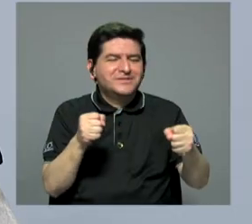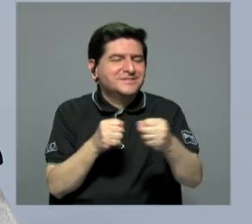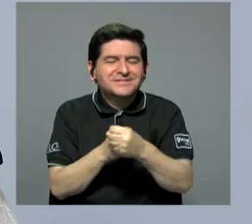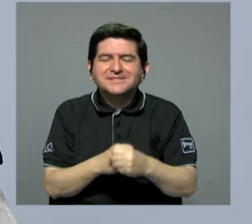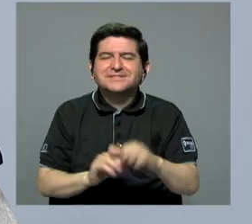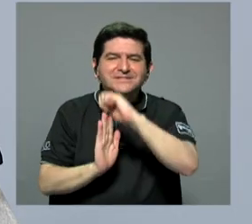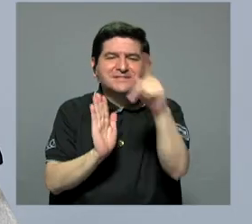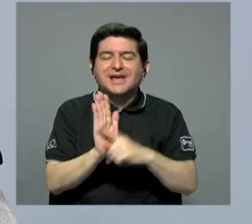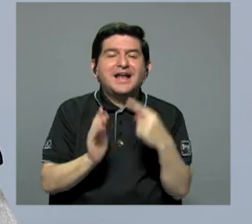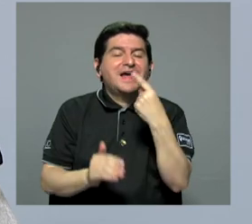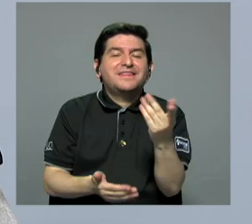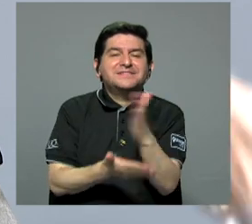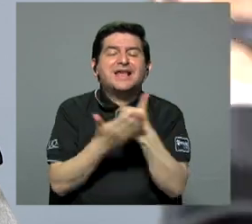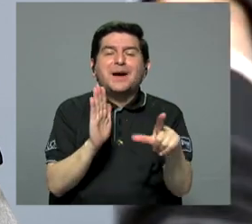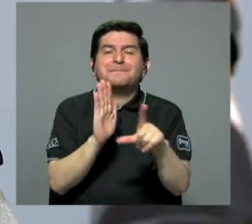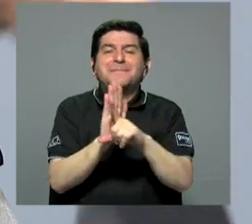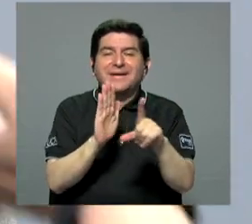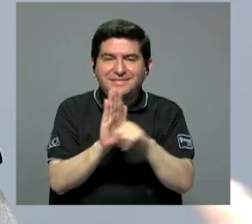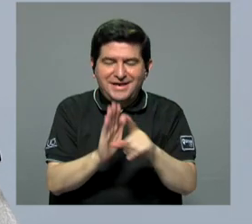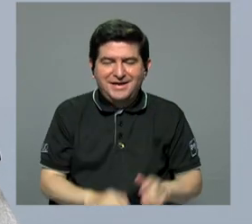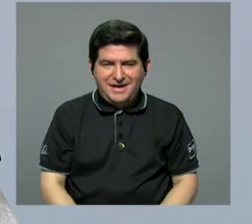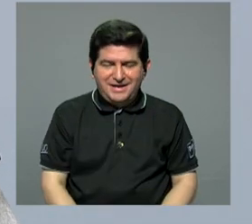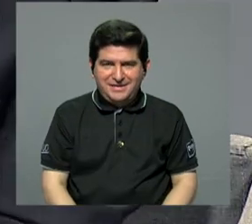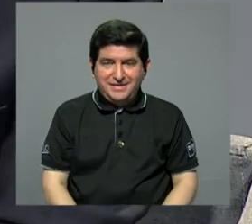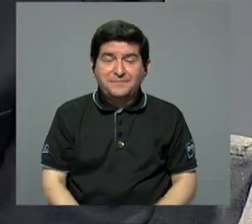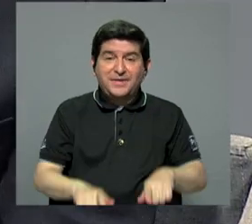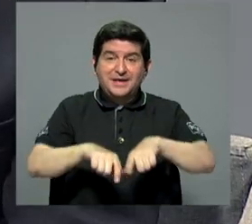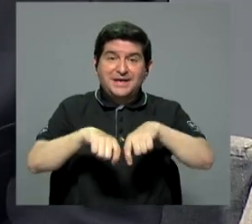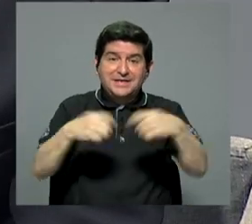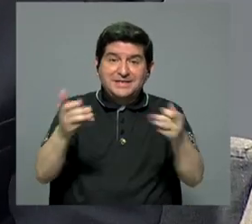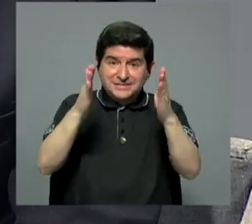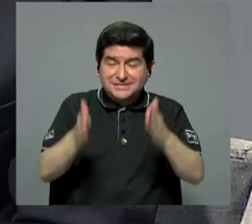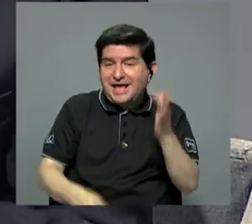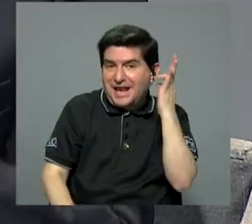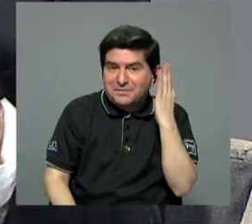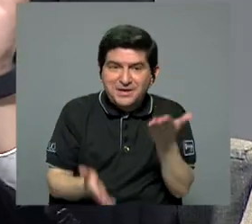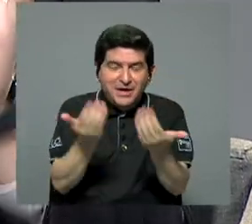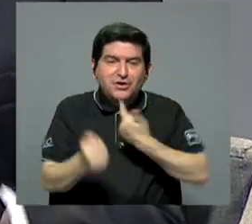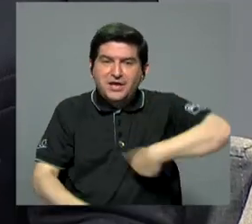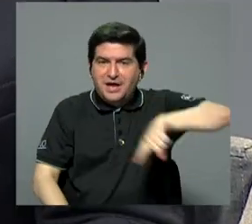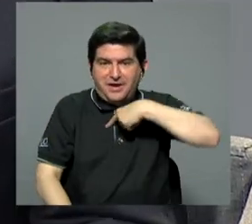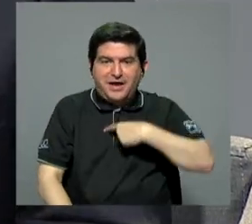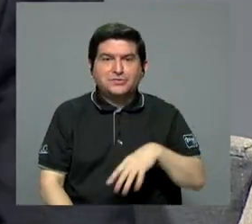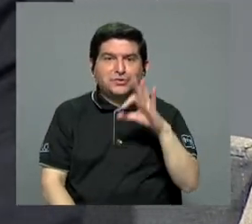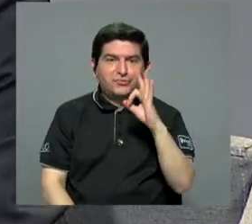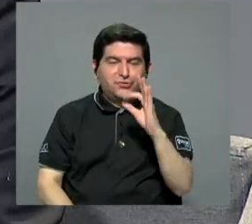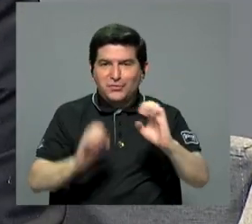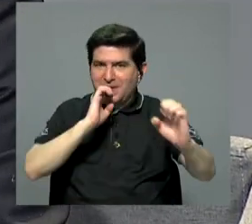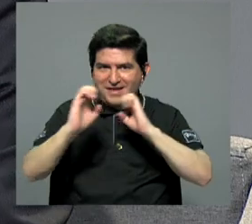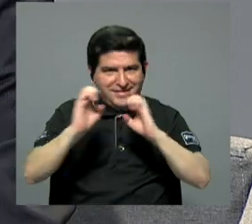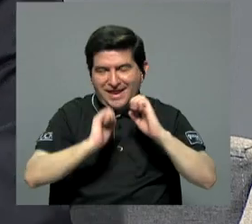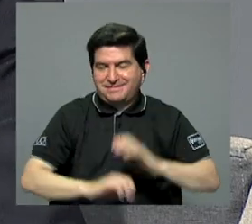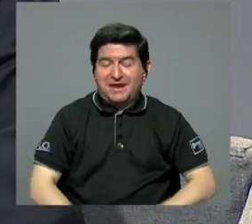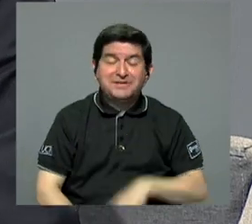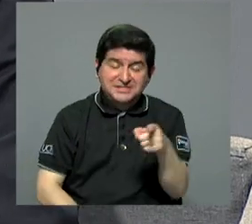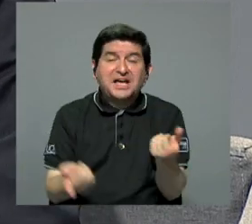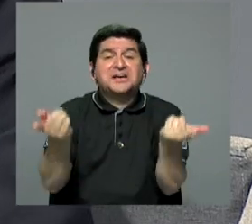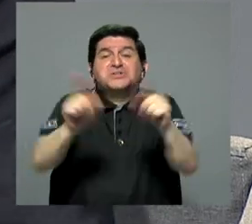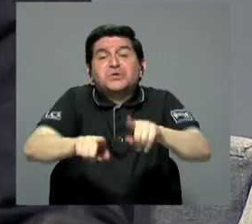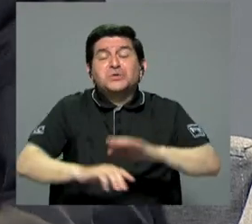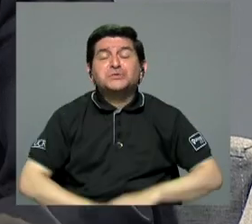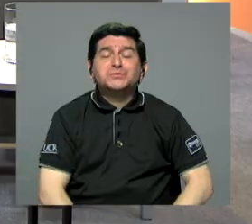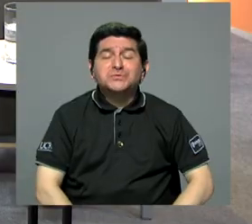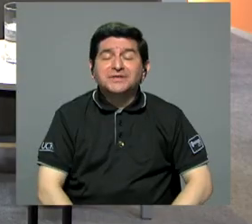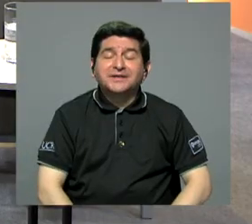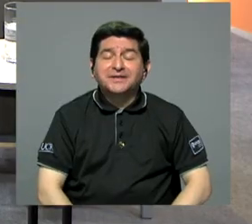es en la parte legalista. que la señora periodista no quiere que nosotros salgamos bien de esta entrevista. Eso es. A